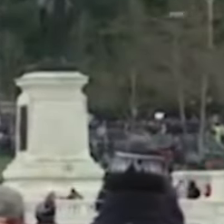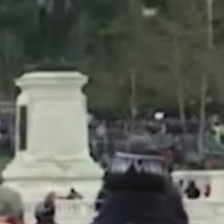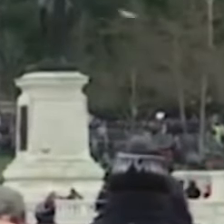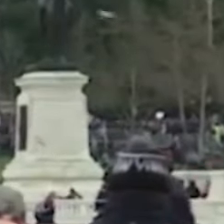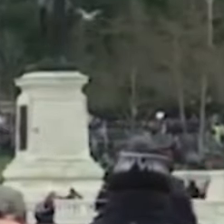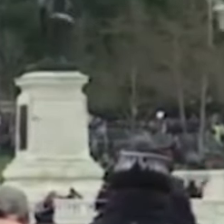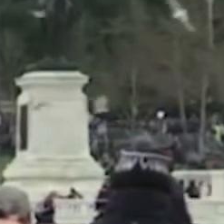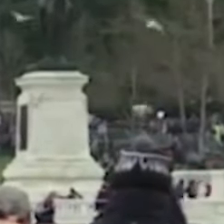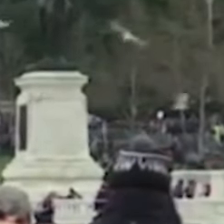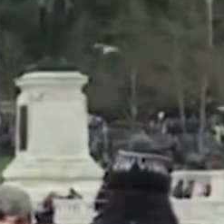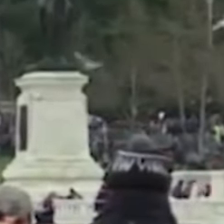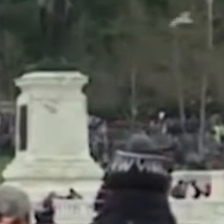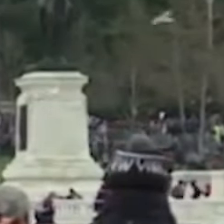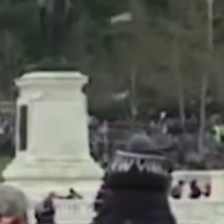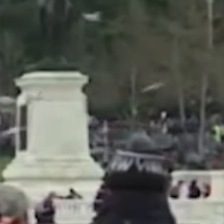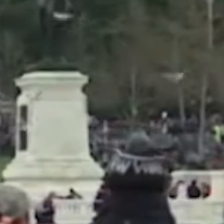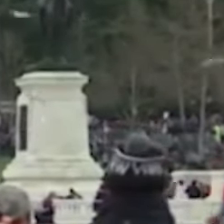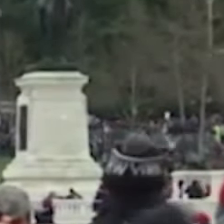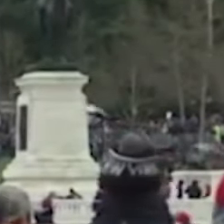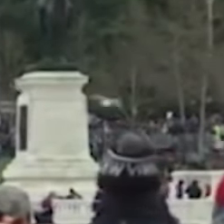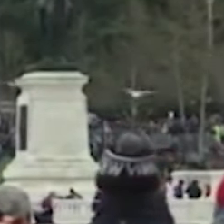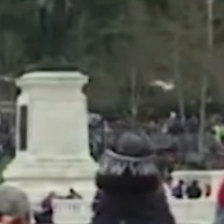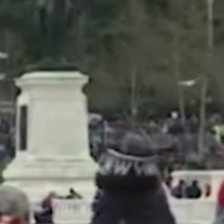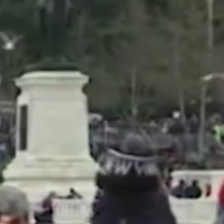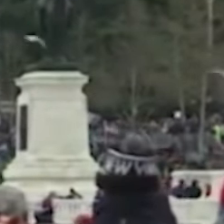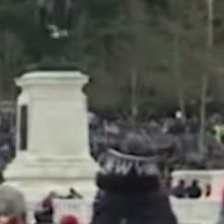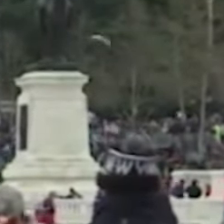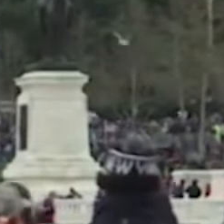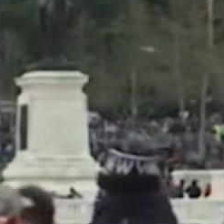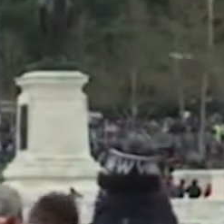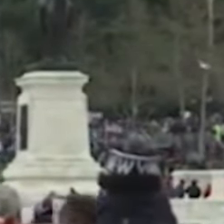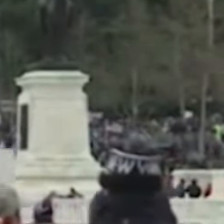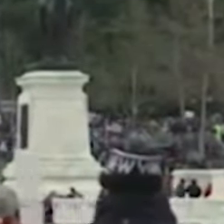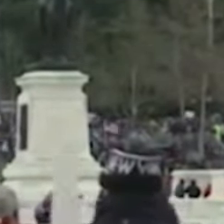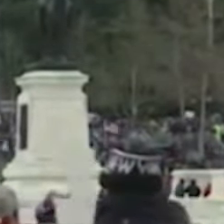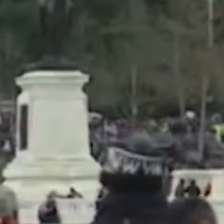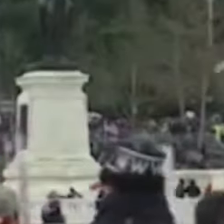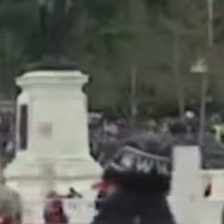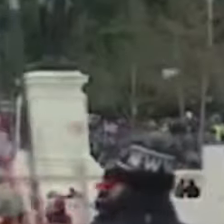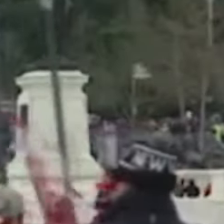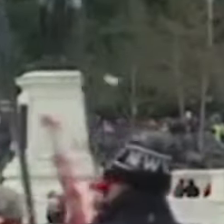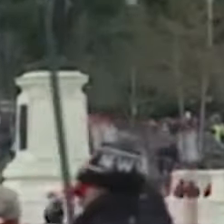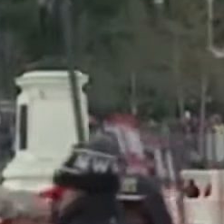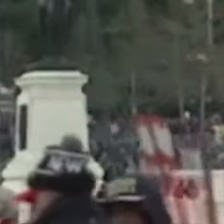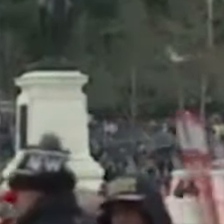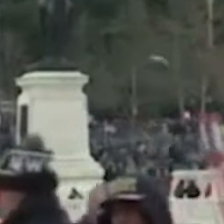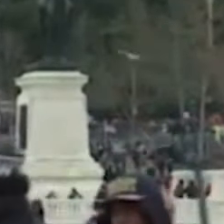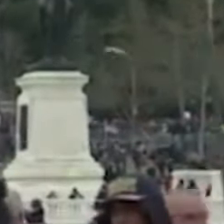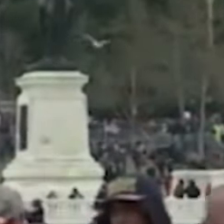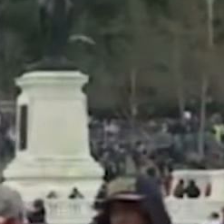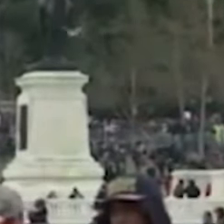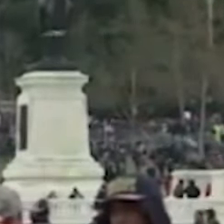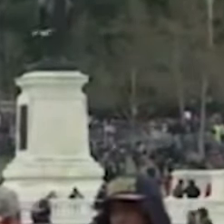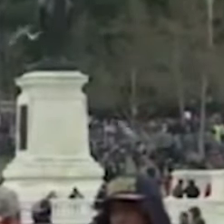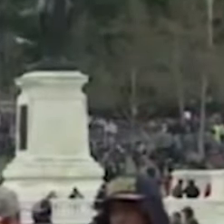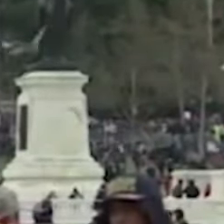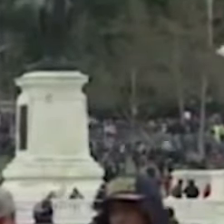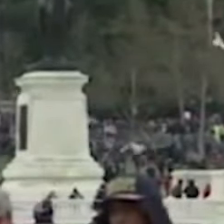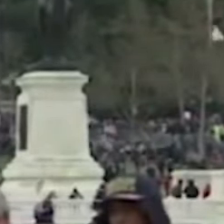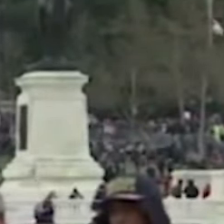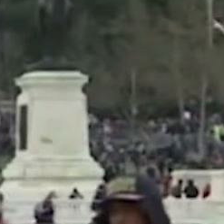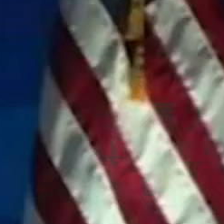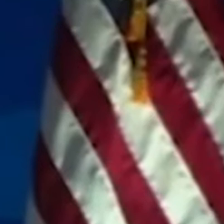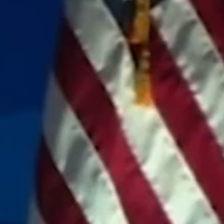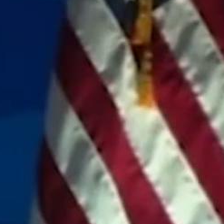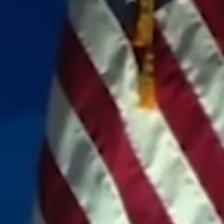demócratas denunciaban un intento de golpe de Estado, el presidente electo Biden aseguró que la democracia estaba bajo ataque y reclamó a Trump el fin